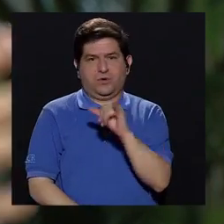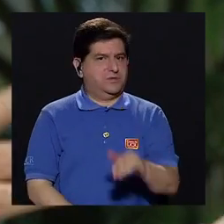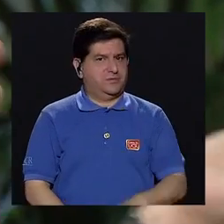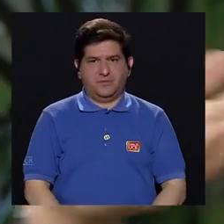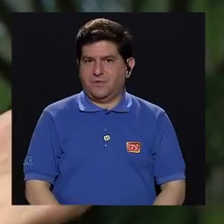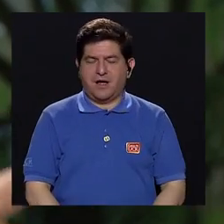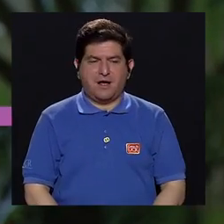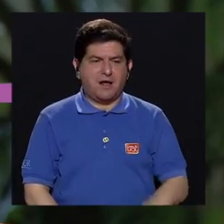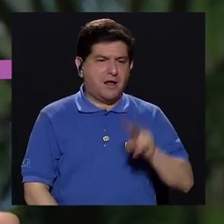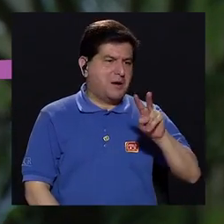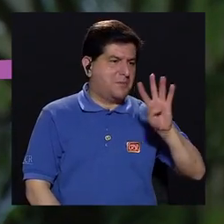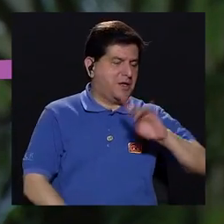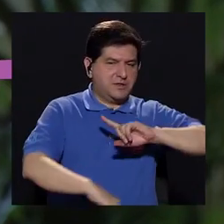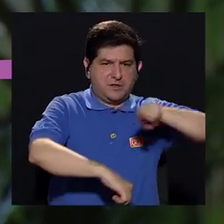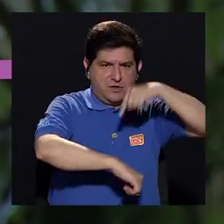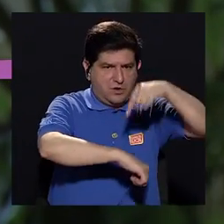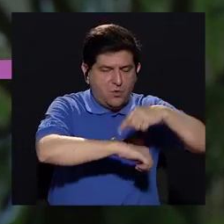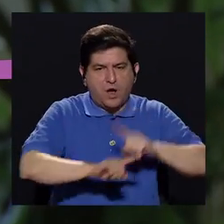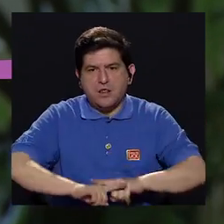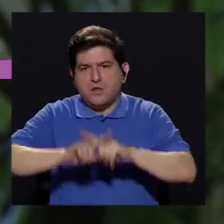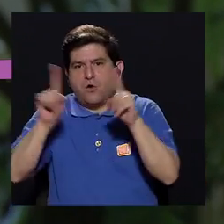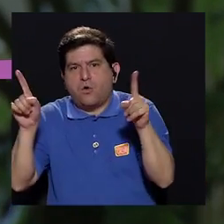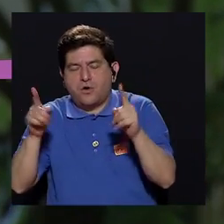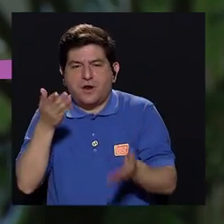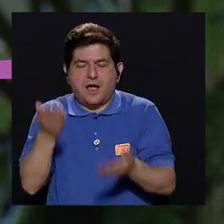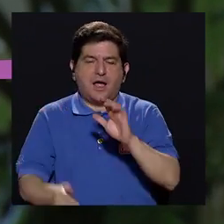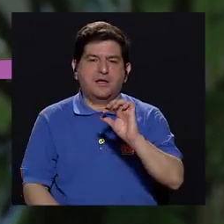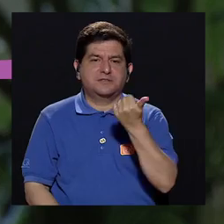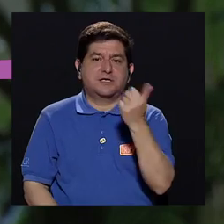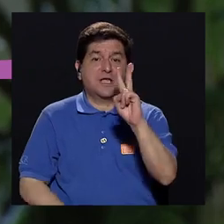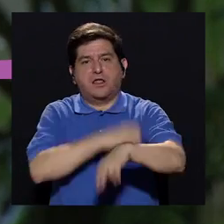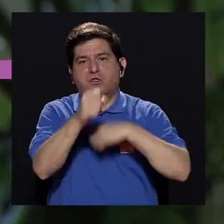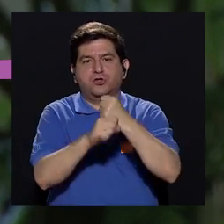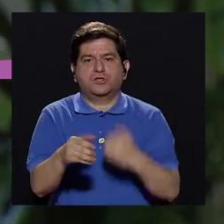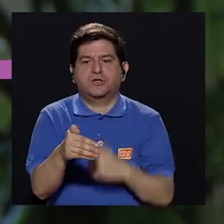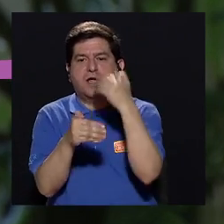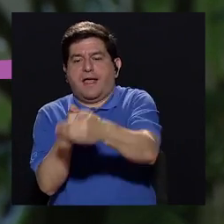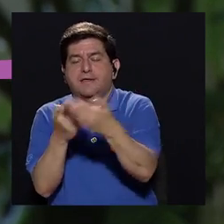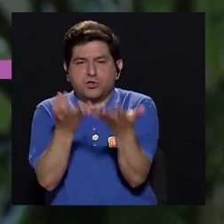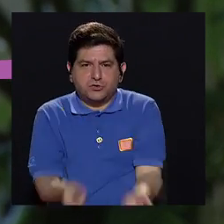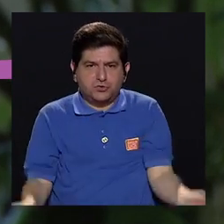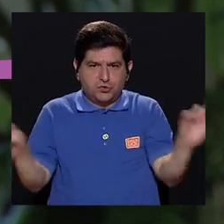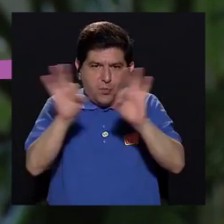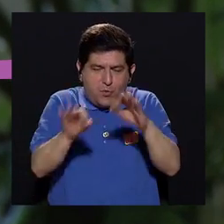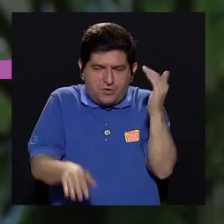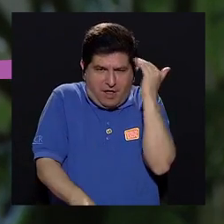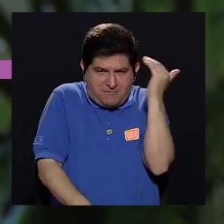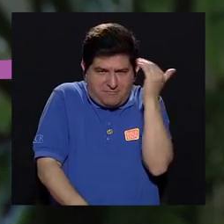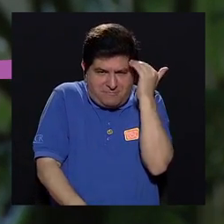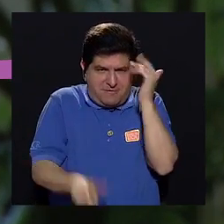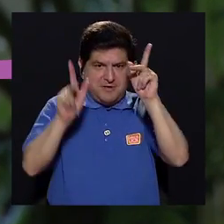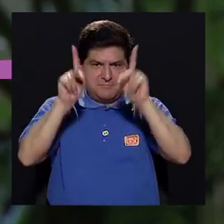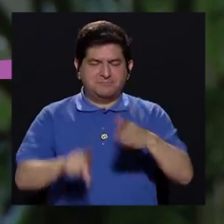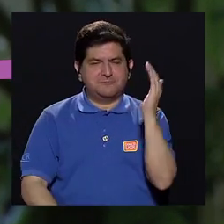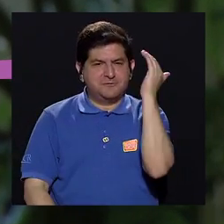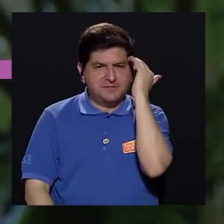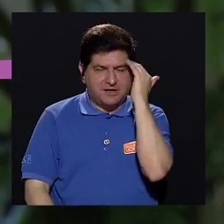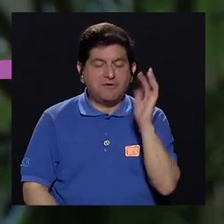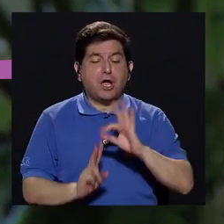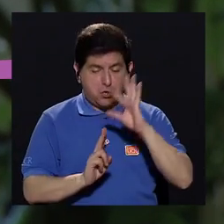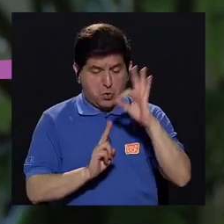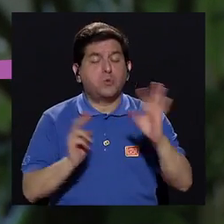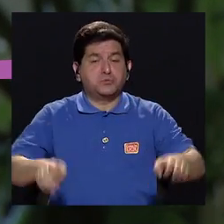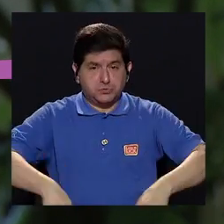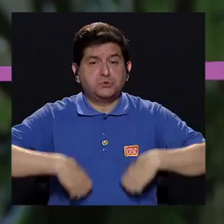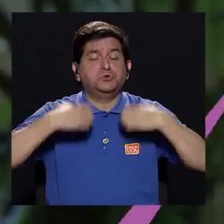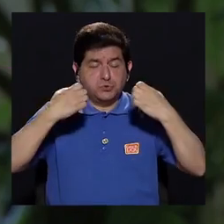a 24 horas que tantos años después. Exactamente. Por eso es tan importante la concientización, que las personas sepan que hay